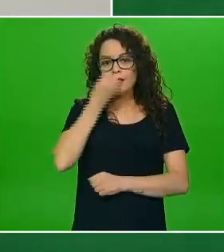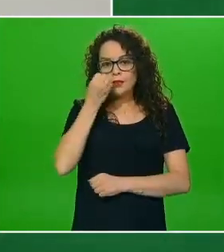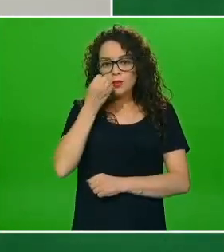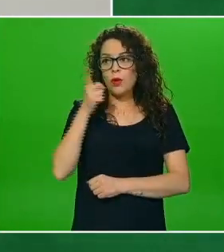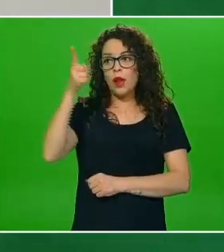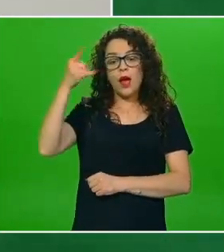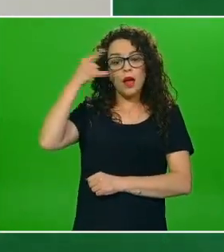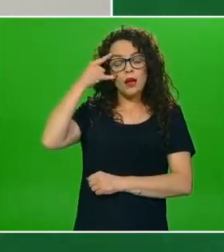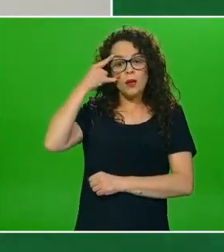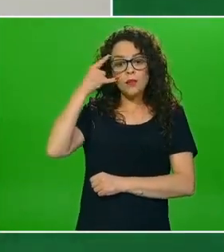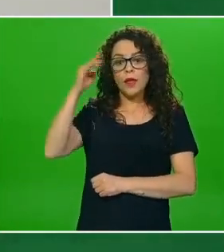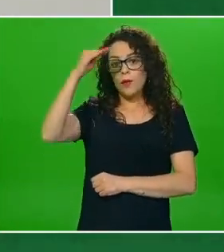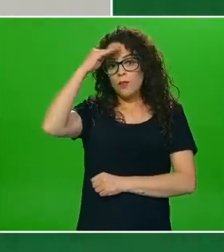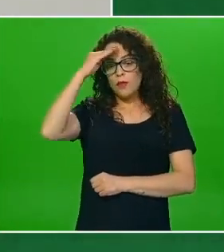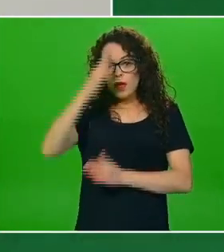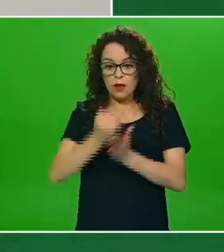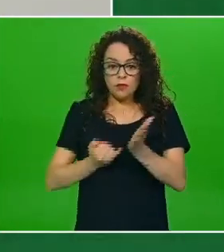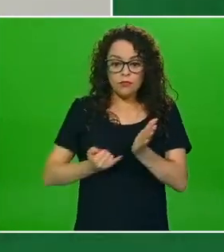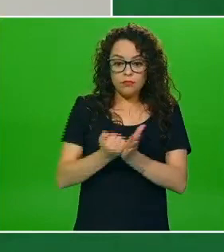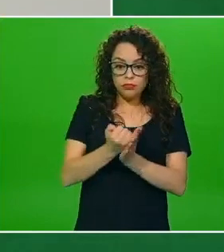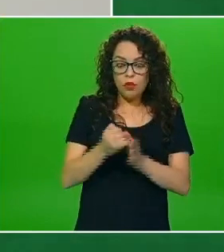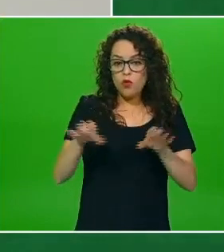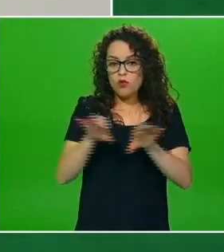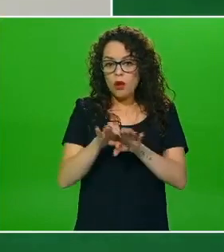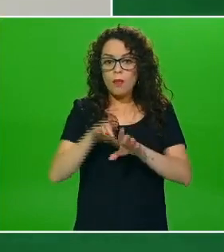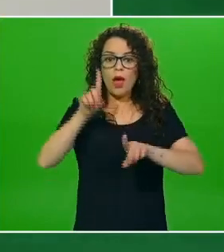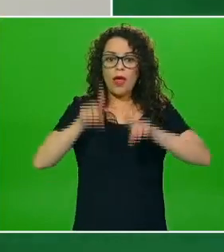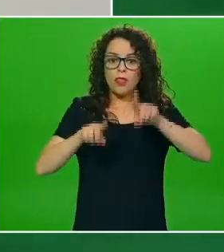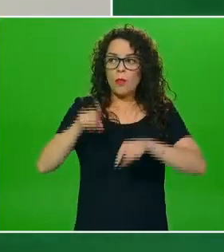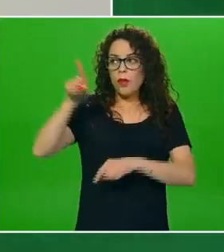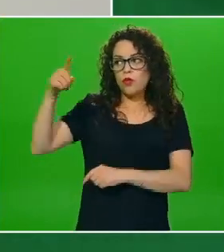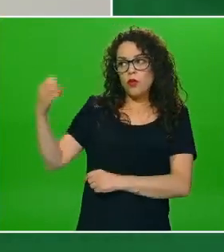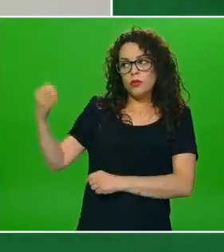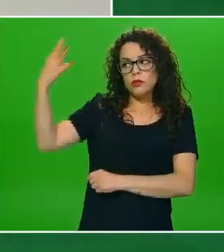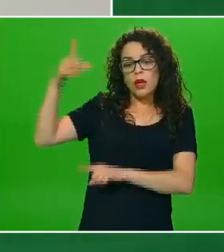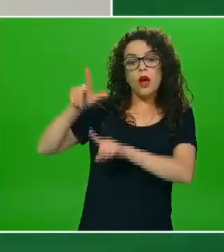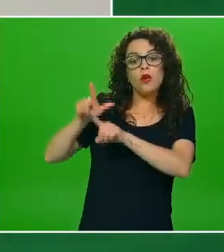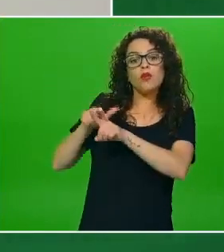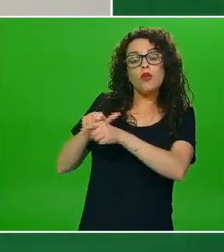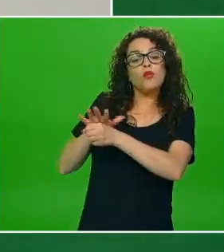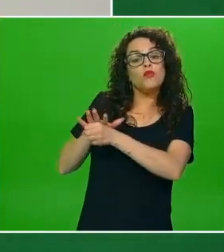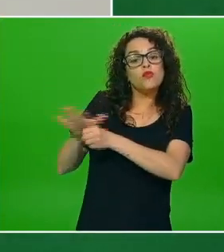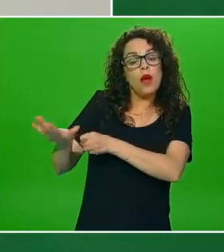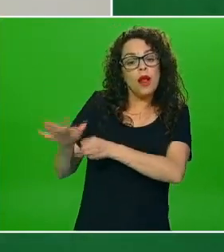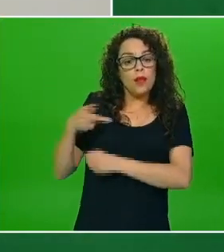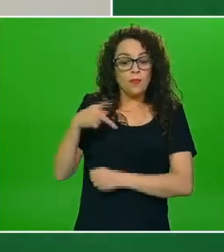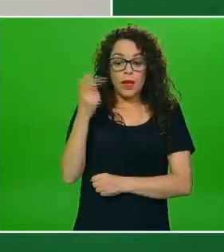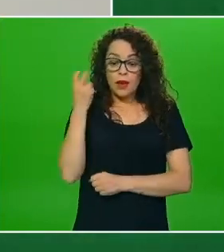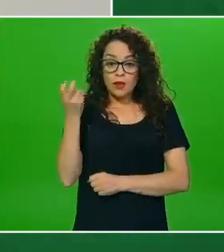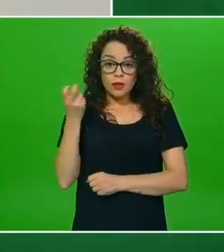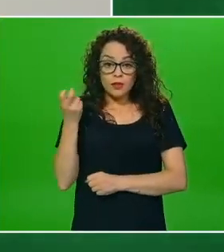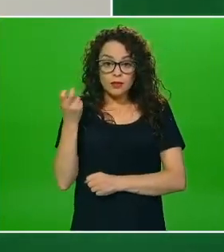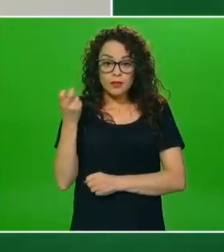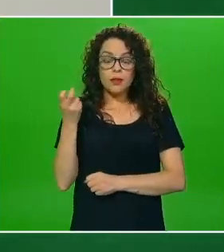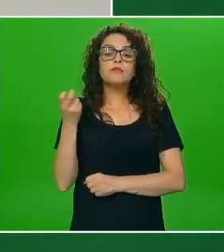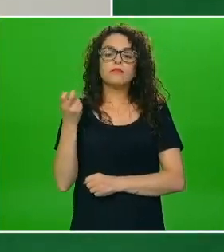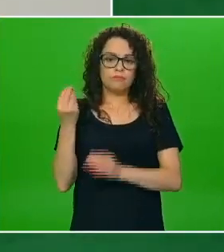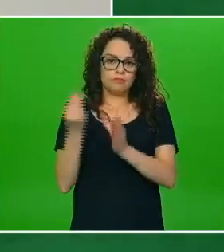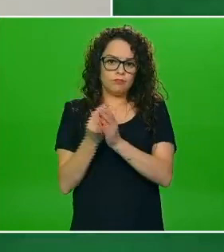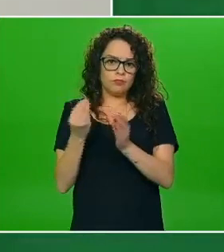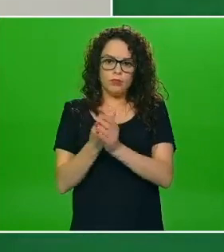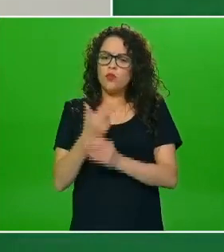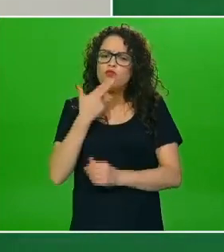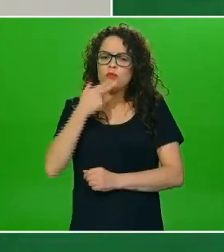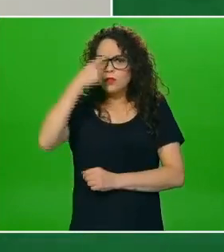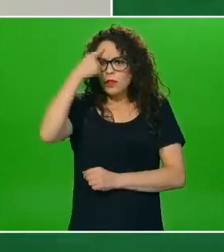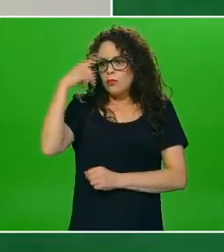una decisión en base a su nivel de riesgo en base a su semáforo pero esa es una precisamente de las cualidades del semáforo de riesgo